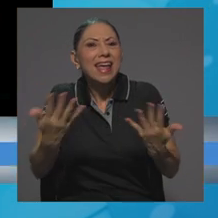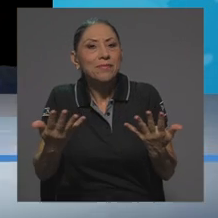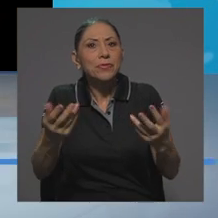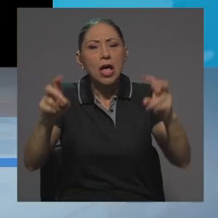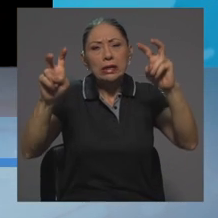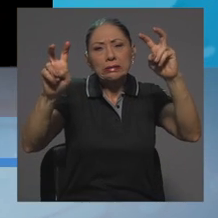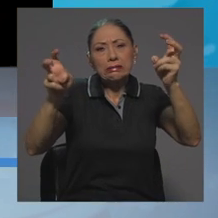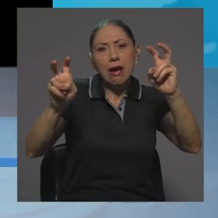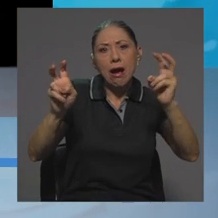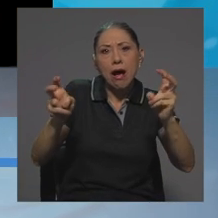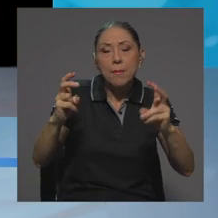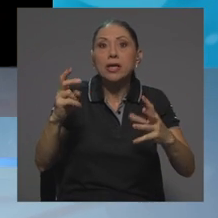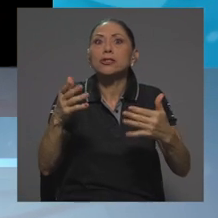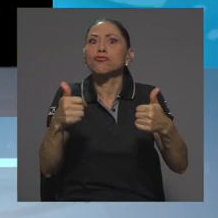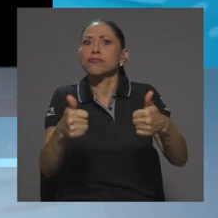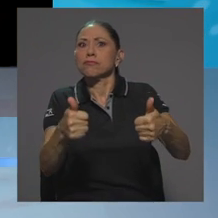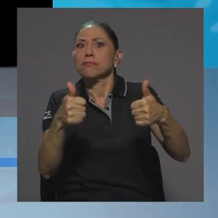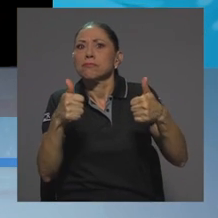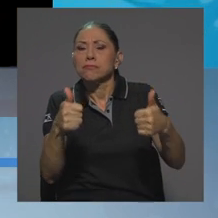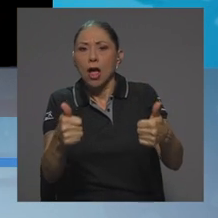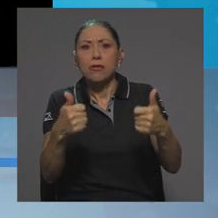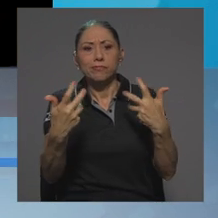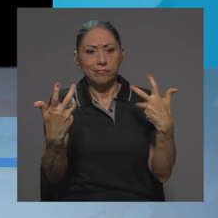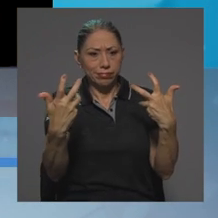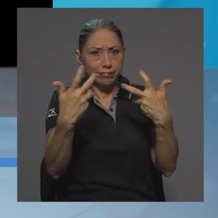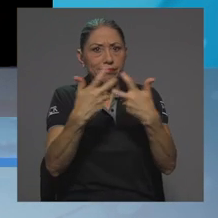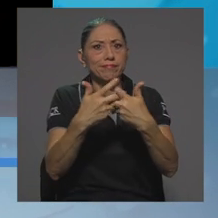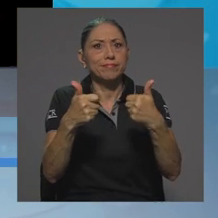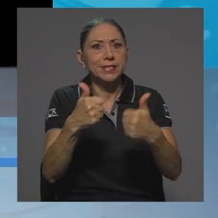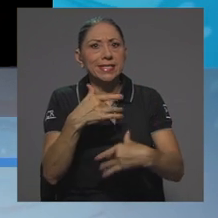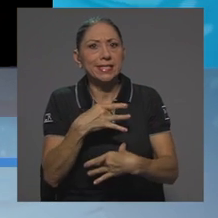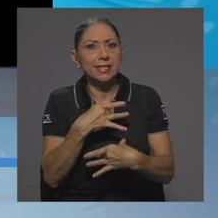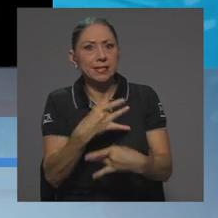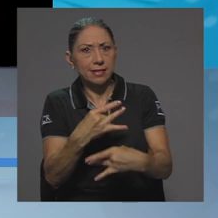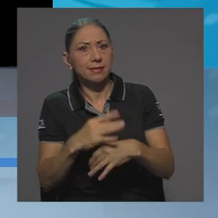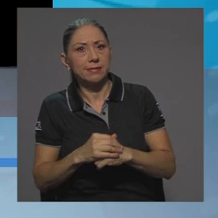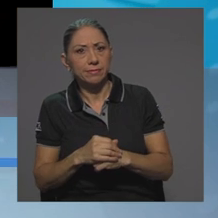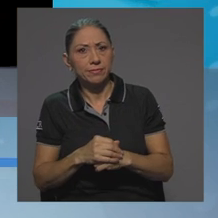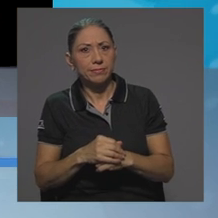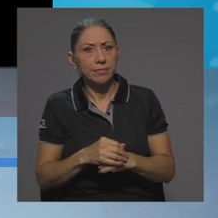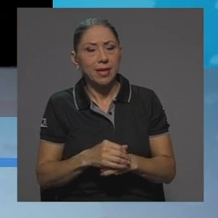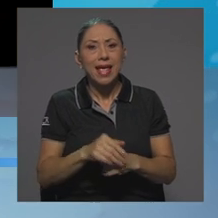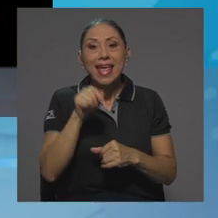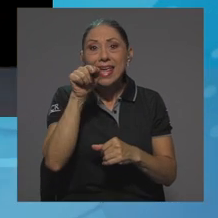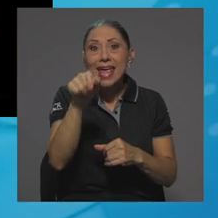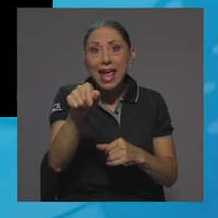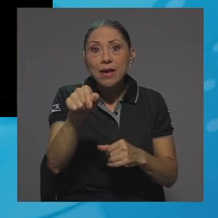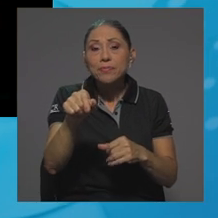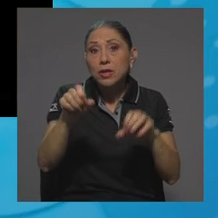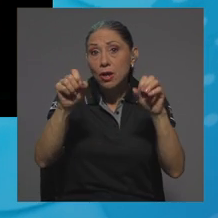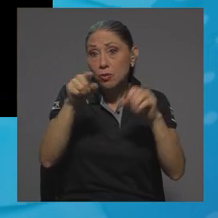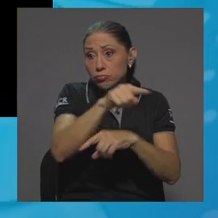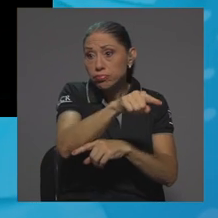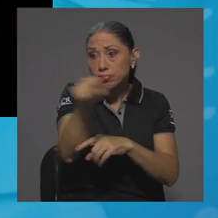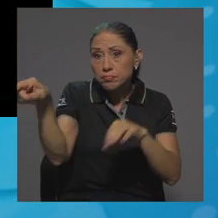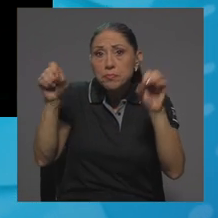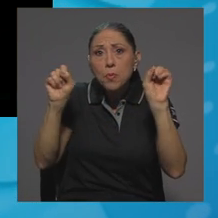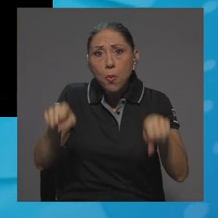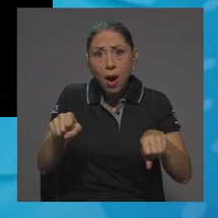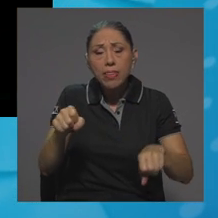atractivos, coherentes, de interés, que permitan visibilizar